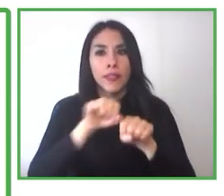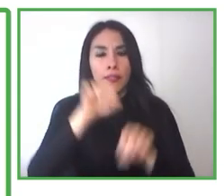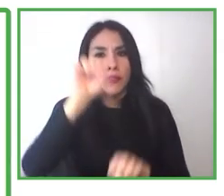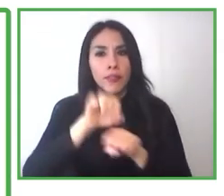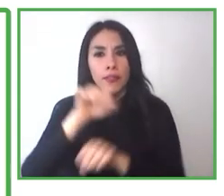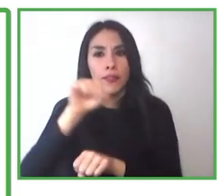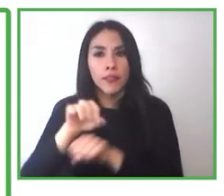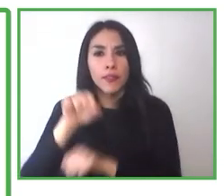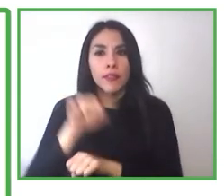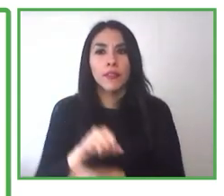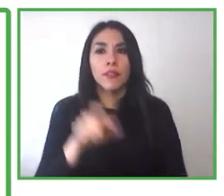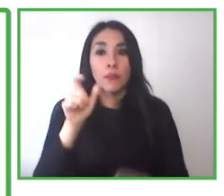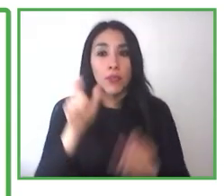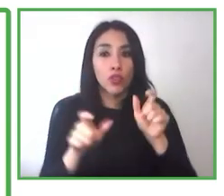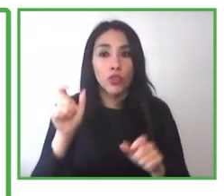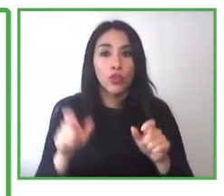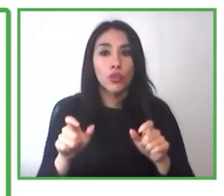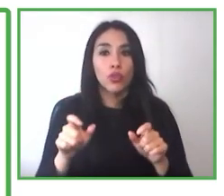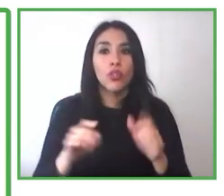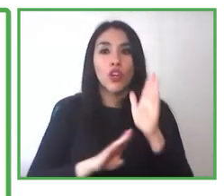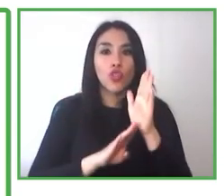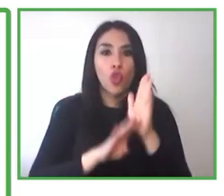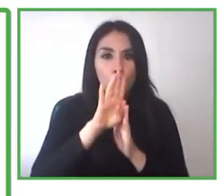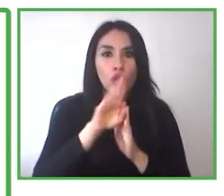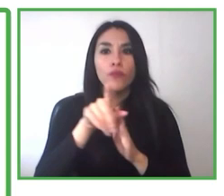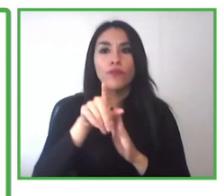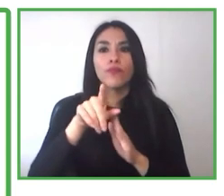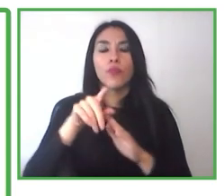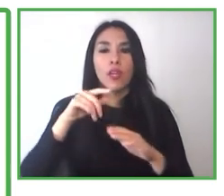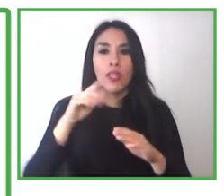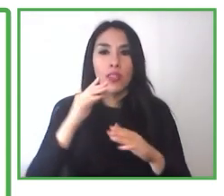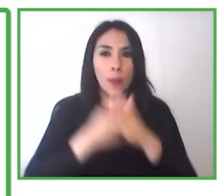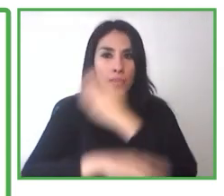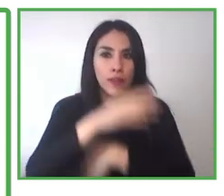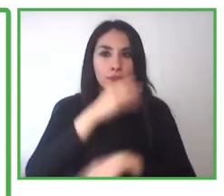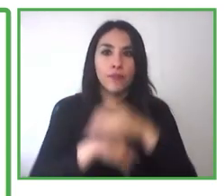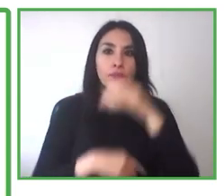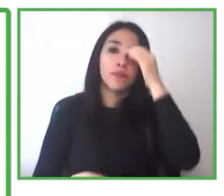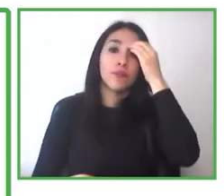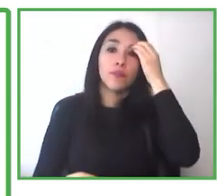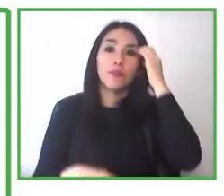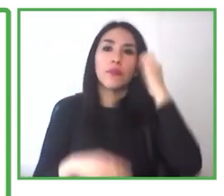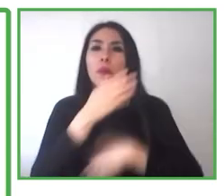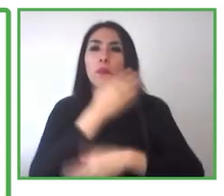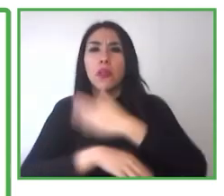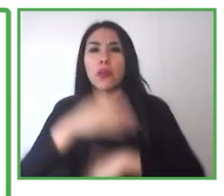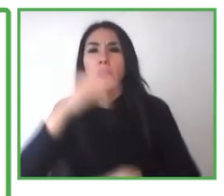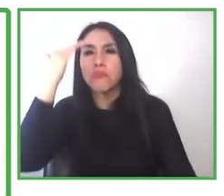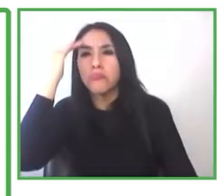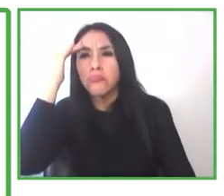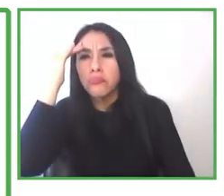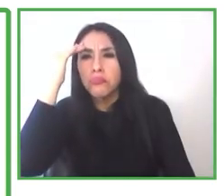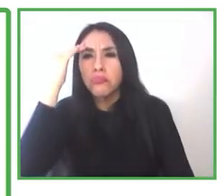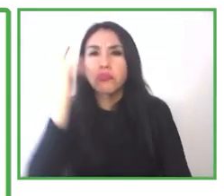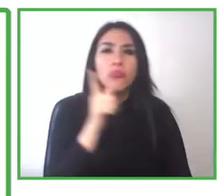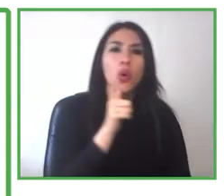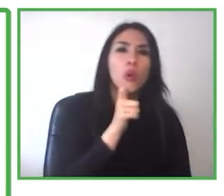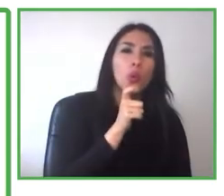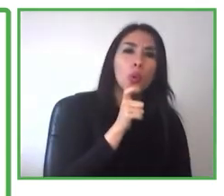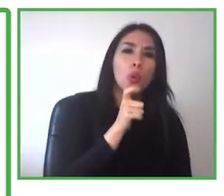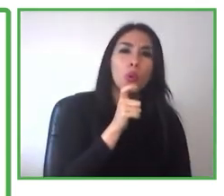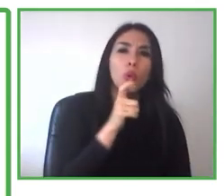cognitiva, que vienen de empresas o trabajan en liceos especiales, donde la empresa